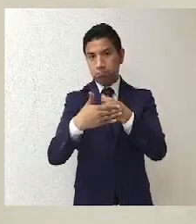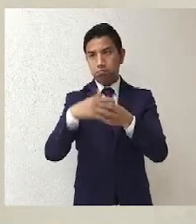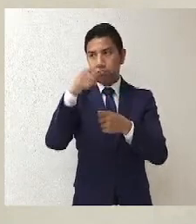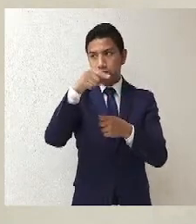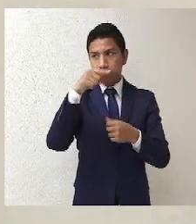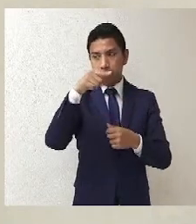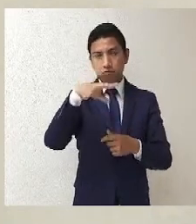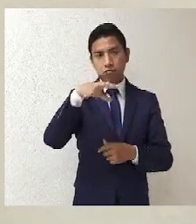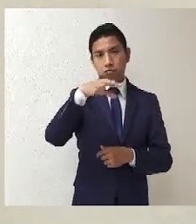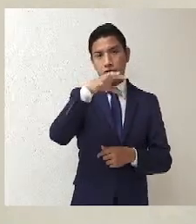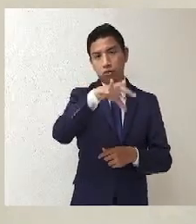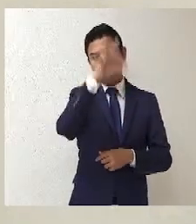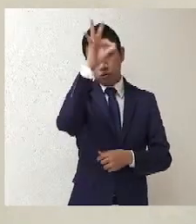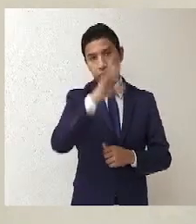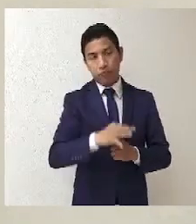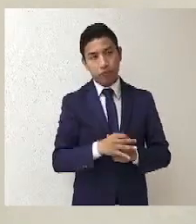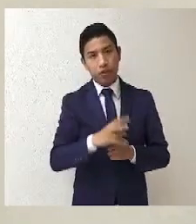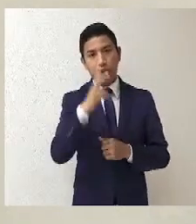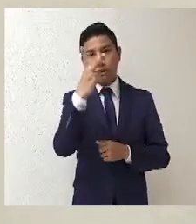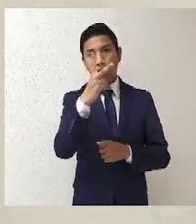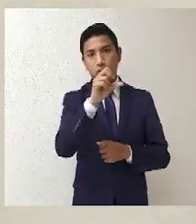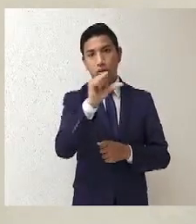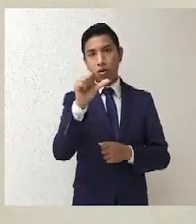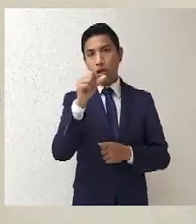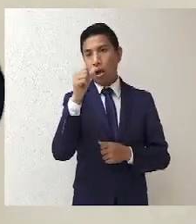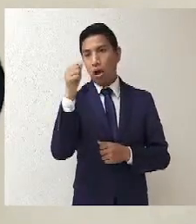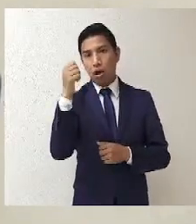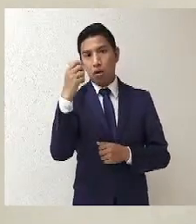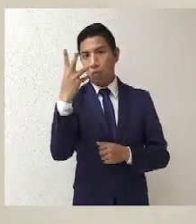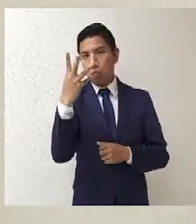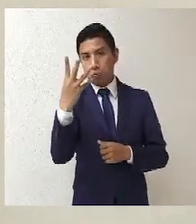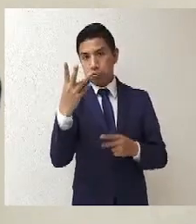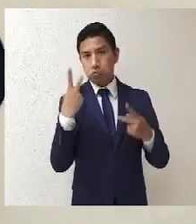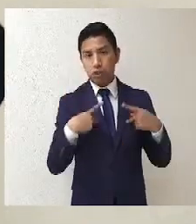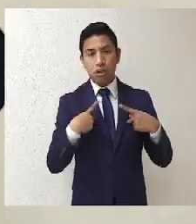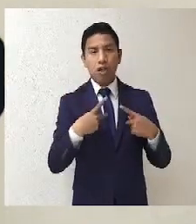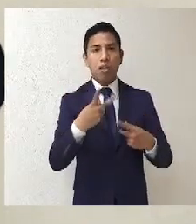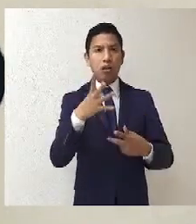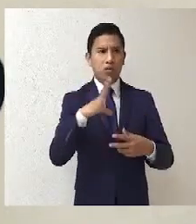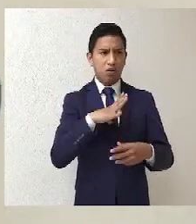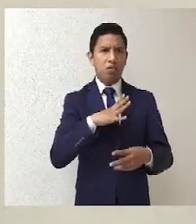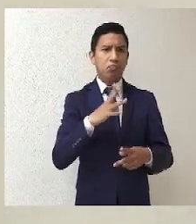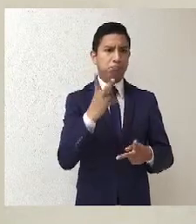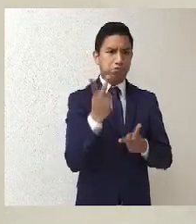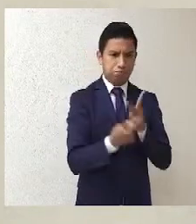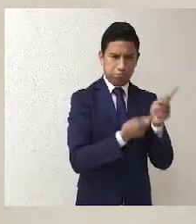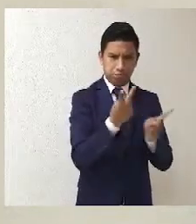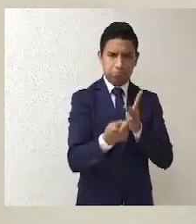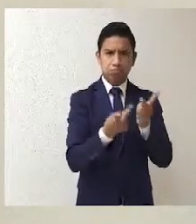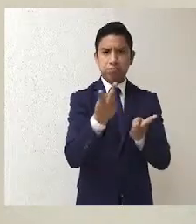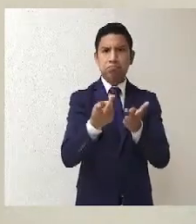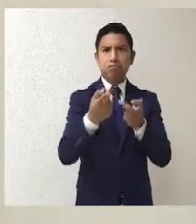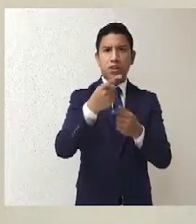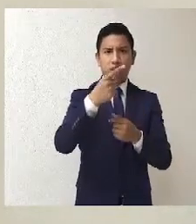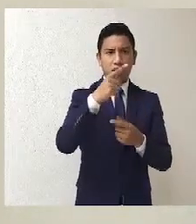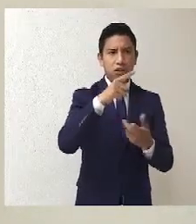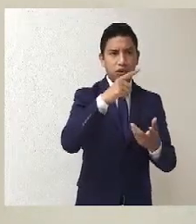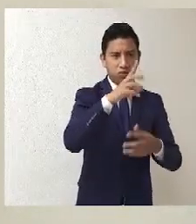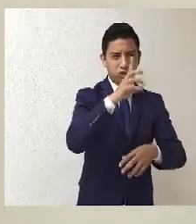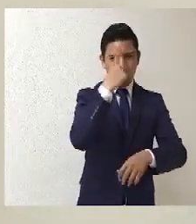caso de que hubiera más de dos y hasta cuatro, se haría una encuesta o un estudio de opinión, algo así,